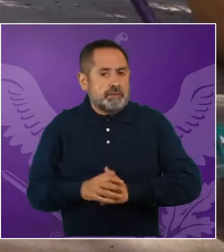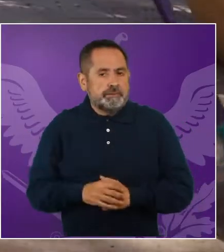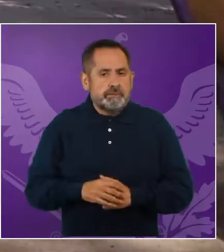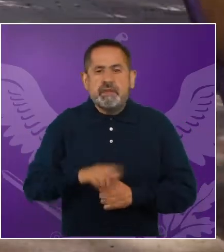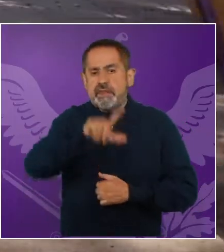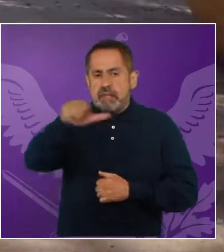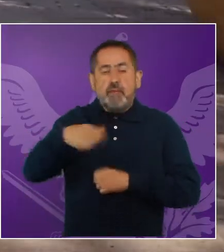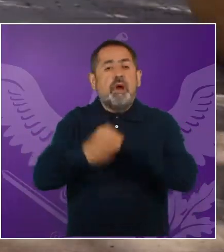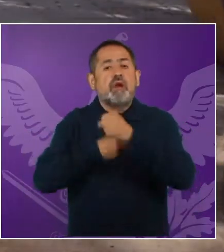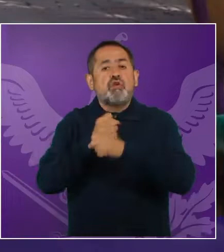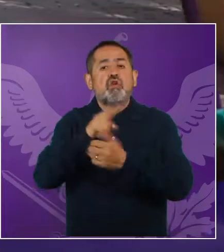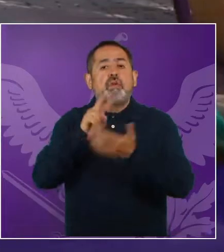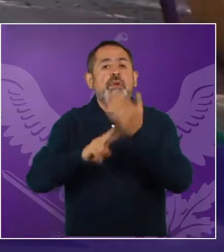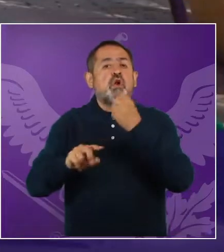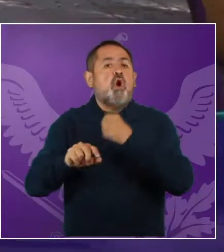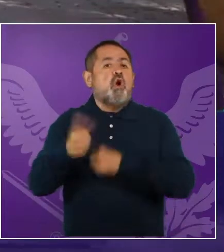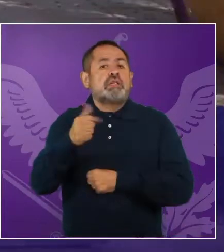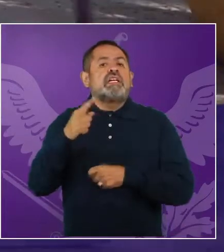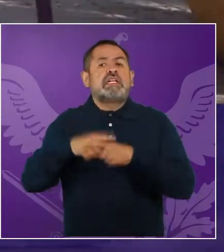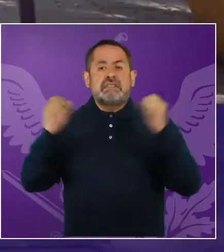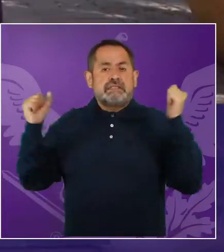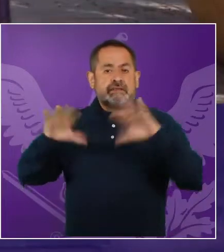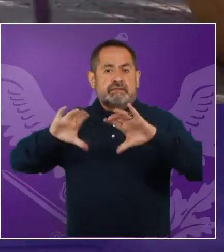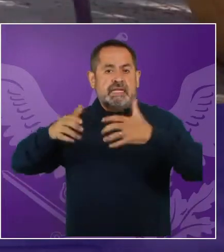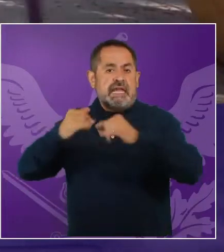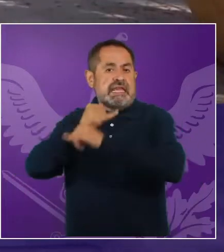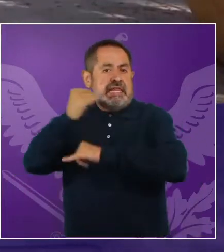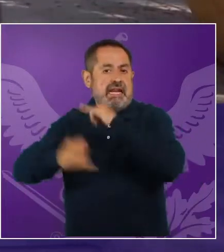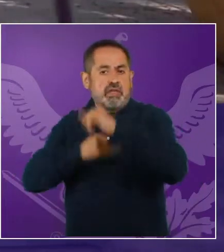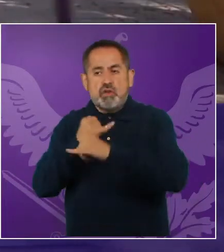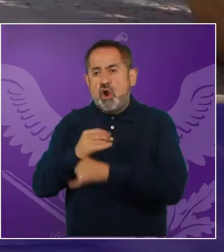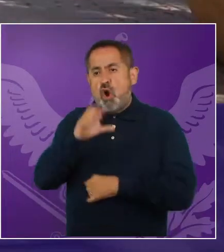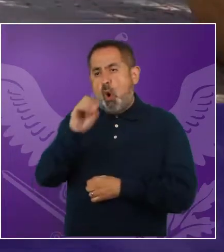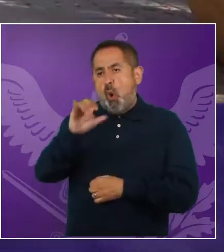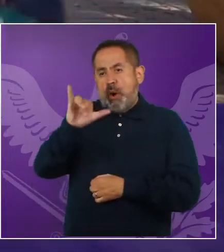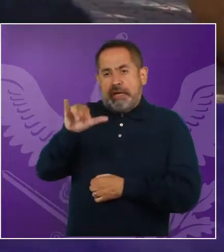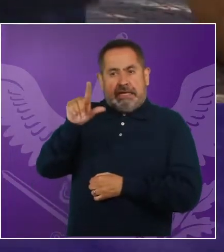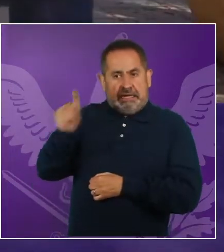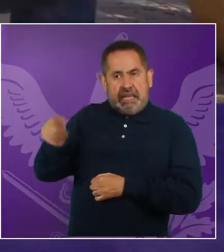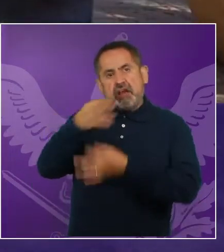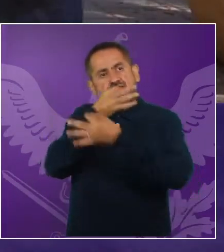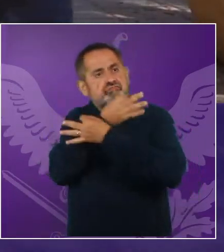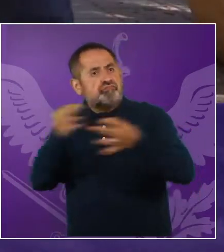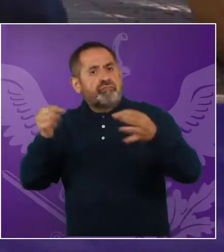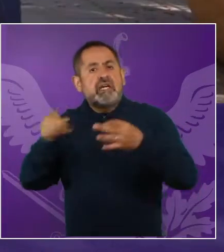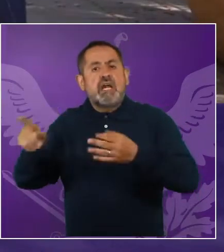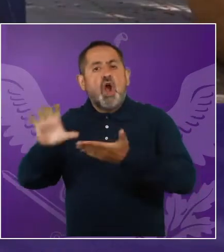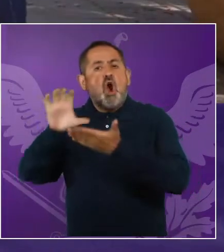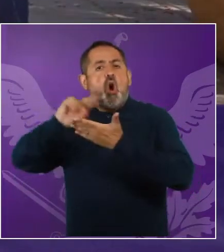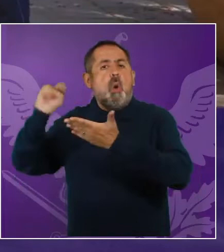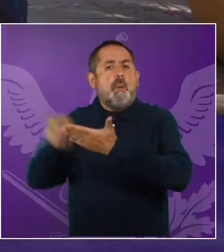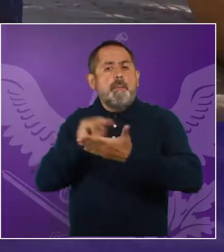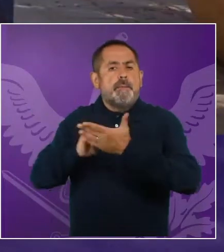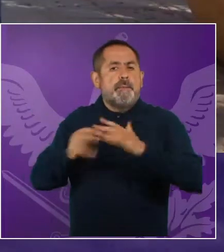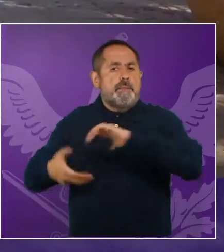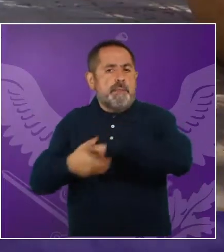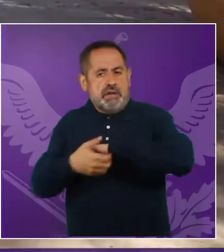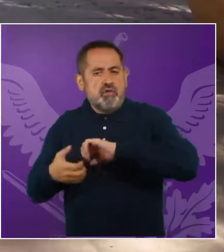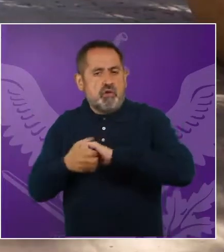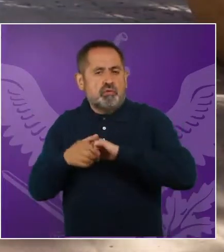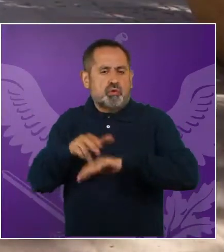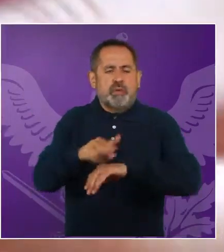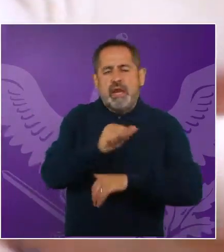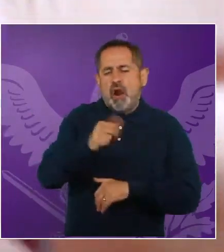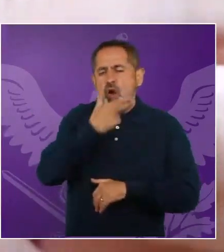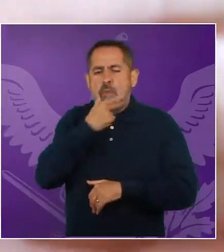importante se dio en 2011, cuando la Conferencia General de la Organización Internacional del Trabajo, o IT, adoptó el Convenio sobre las